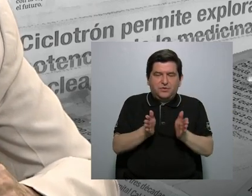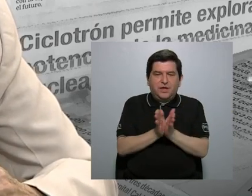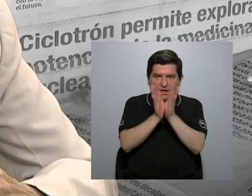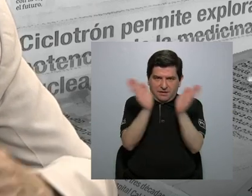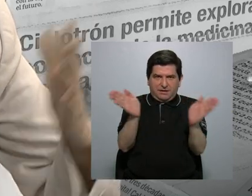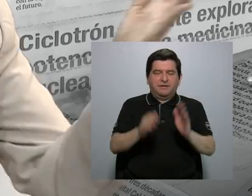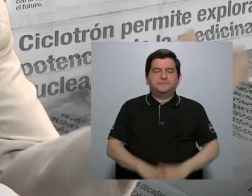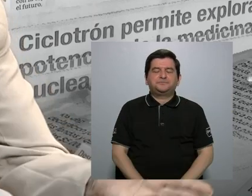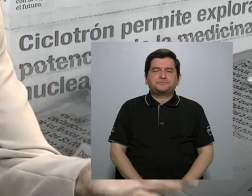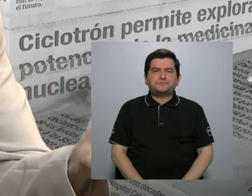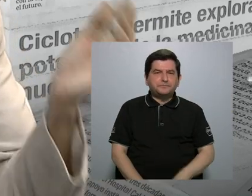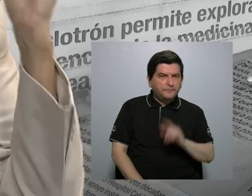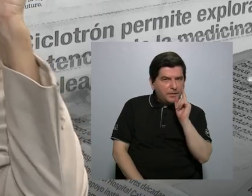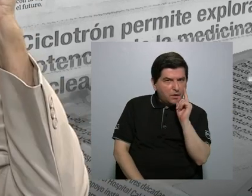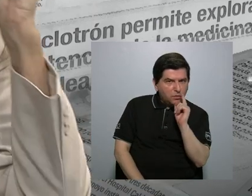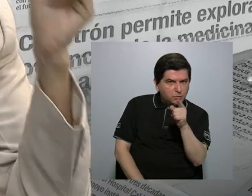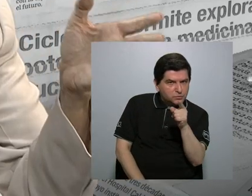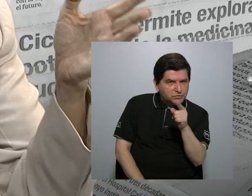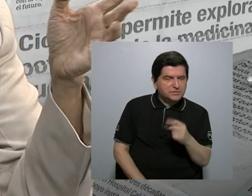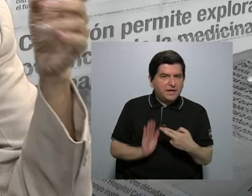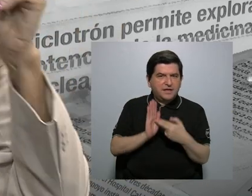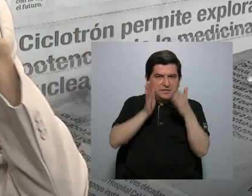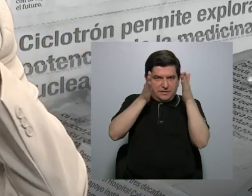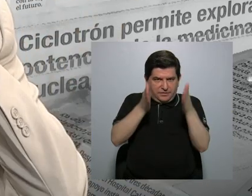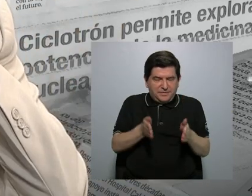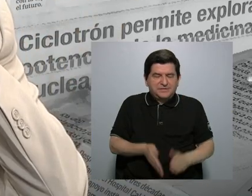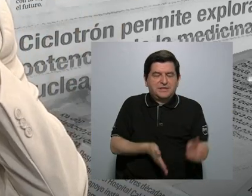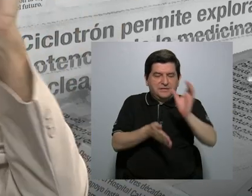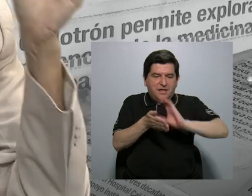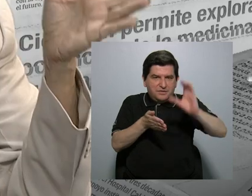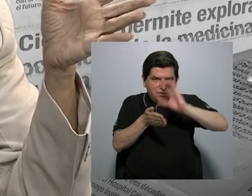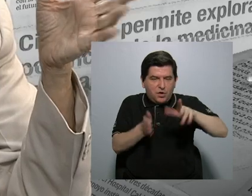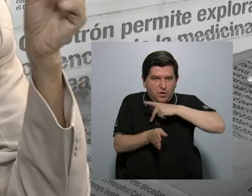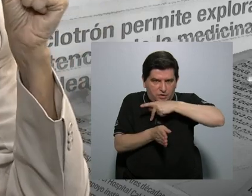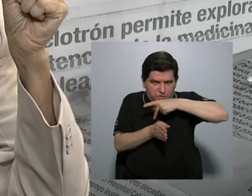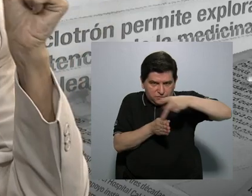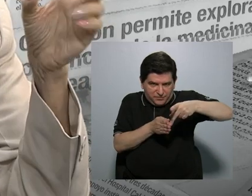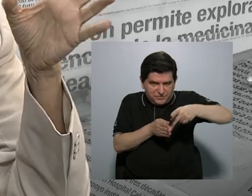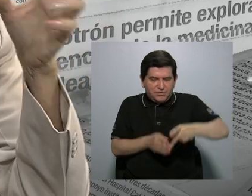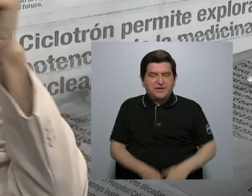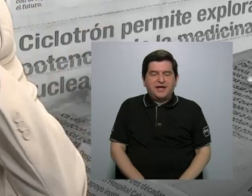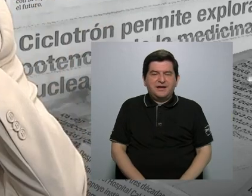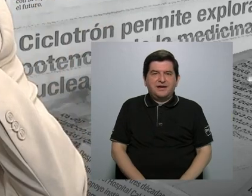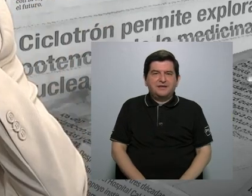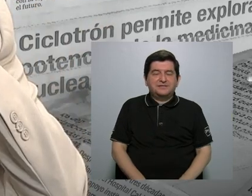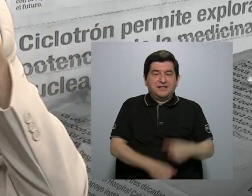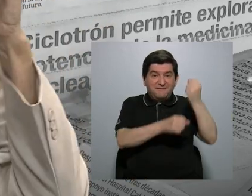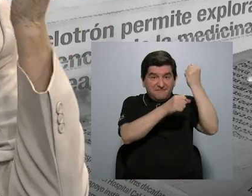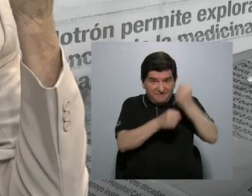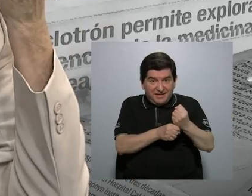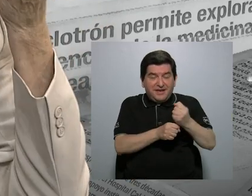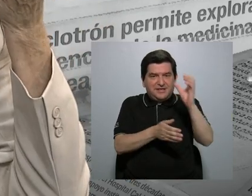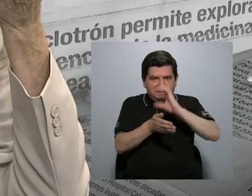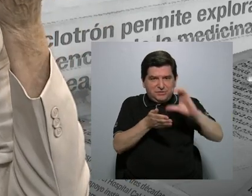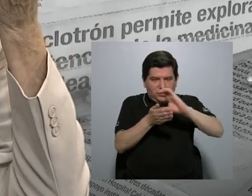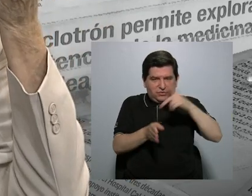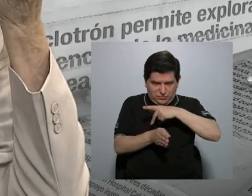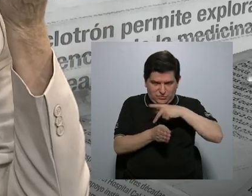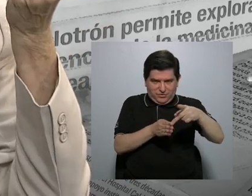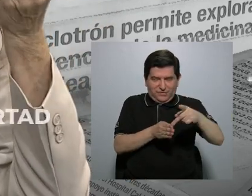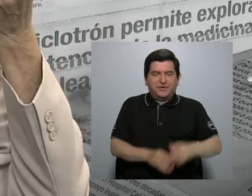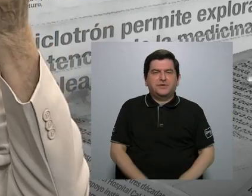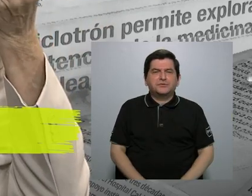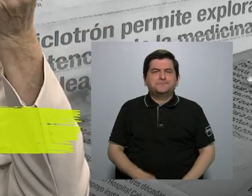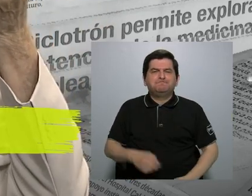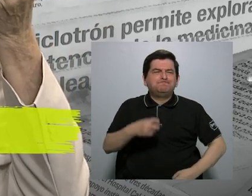Siendo usted representante de los colegios profesionales, de la Federación de Colegios Profesionales, ¿qué